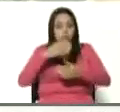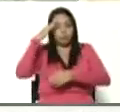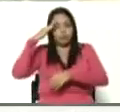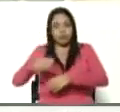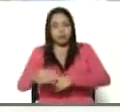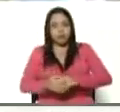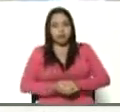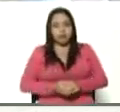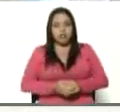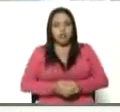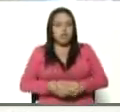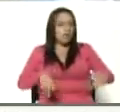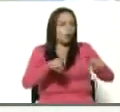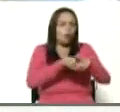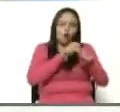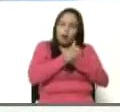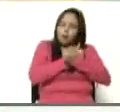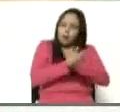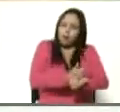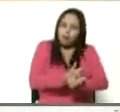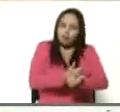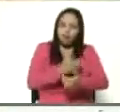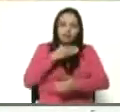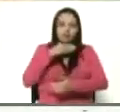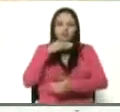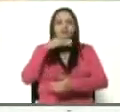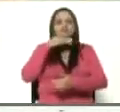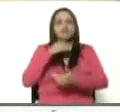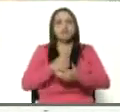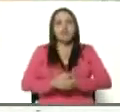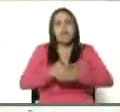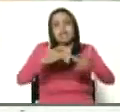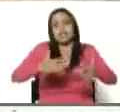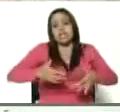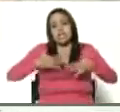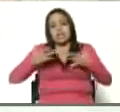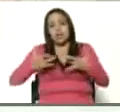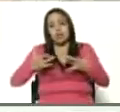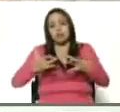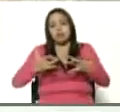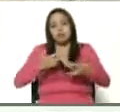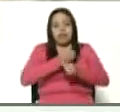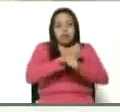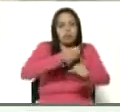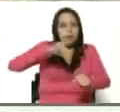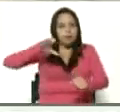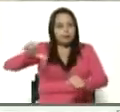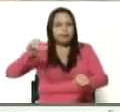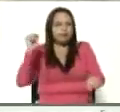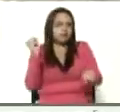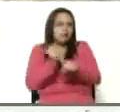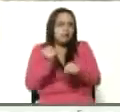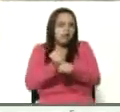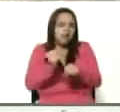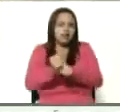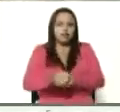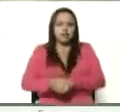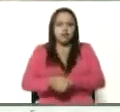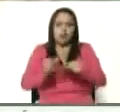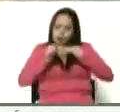con su amor, con su moral, con su sentido de pertenencia, con su trabajo, con su